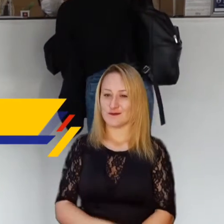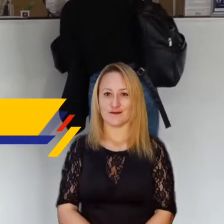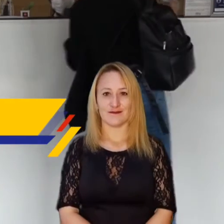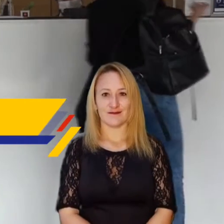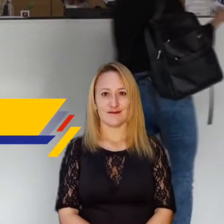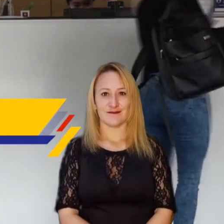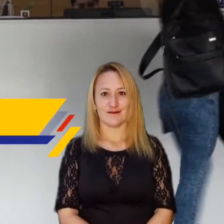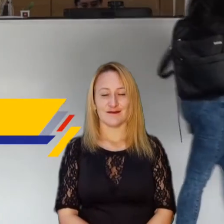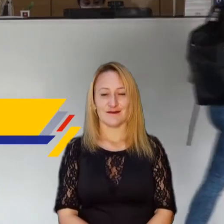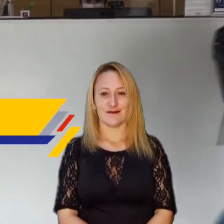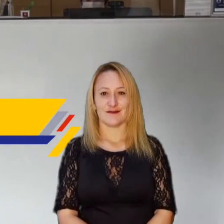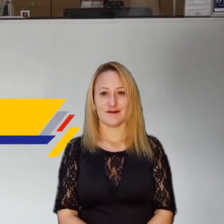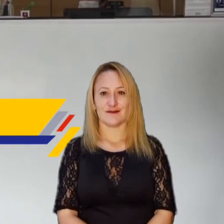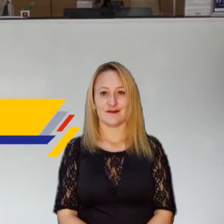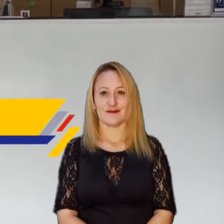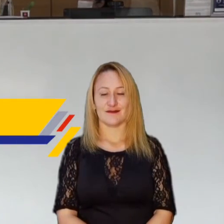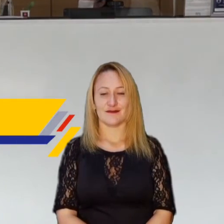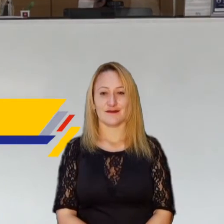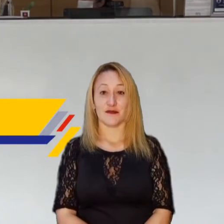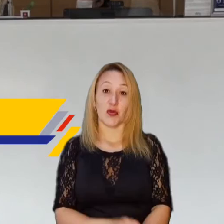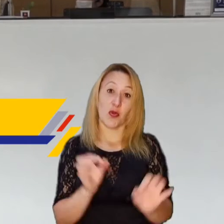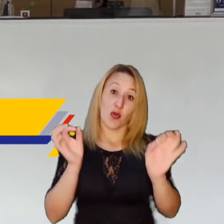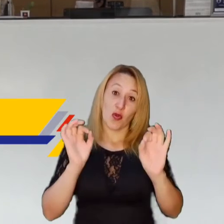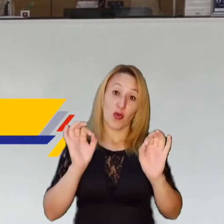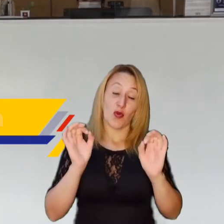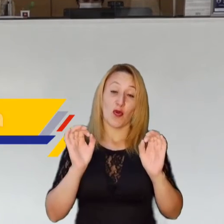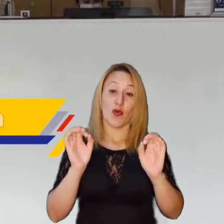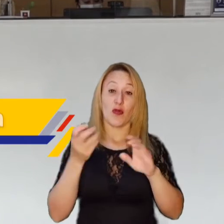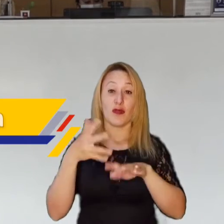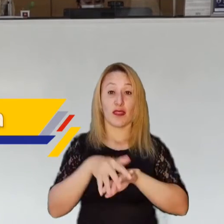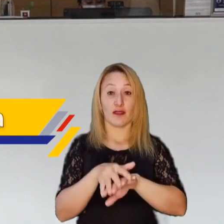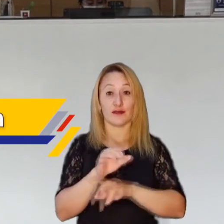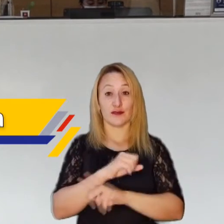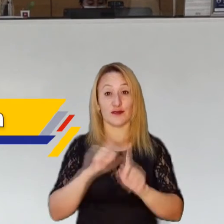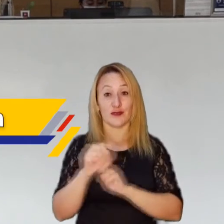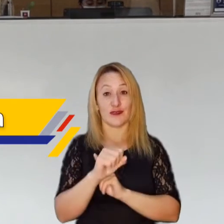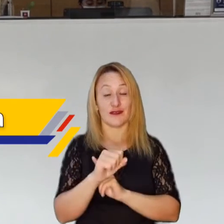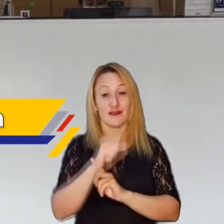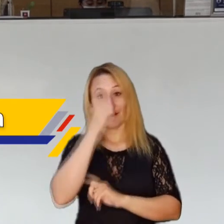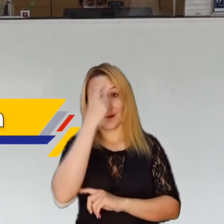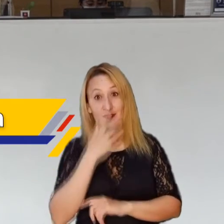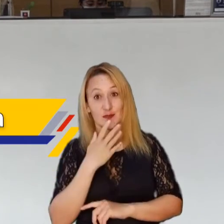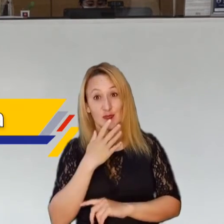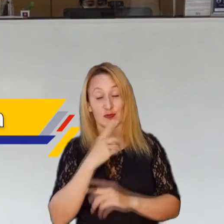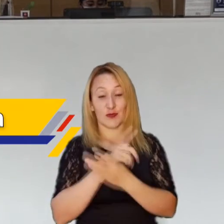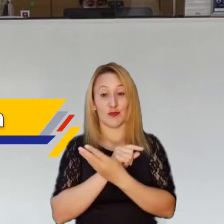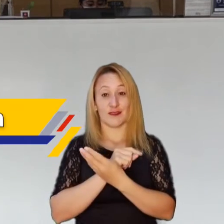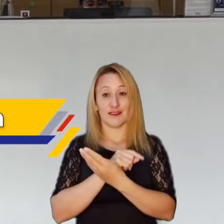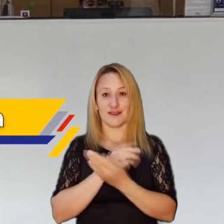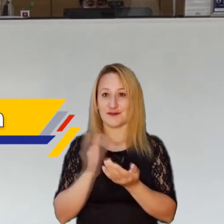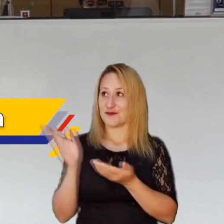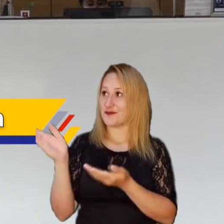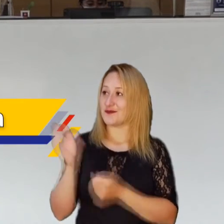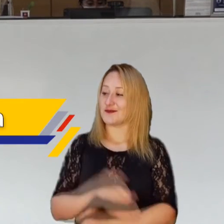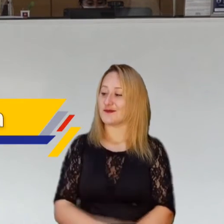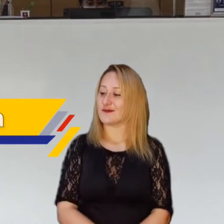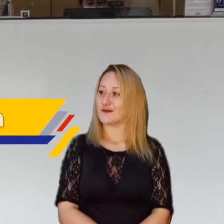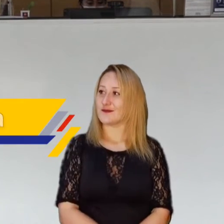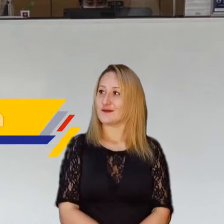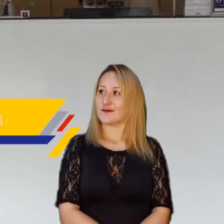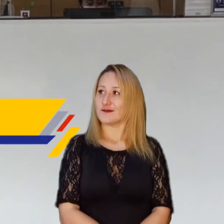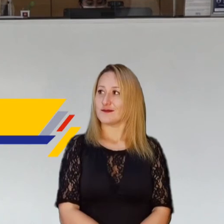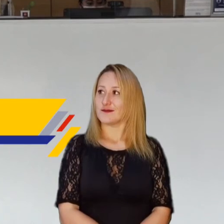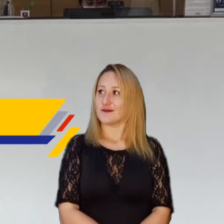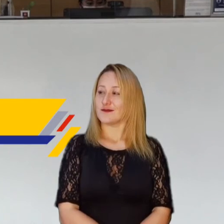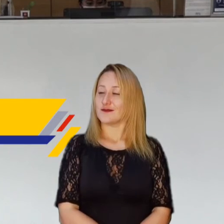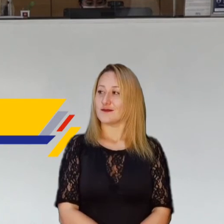página web www.contraloría.gov.co o a través de nuestras redes sociales. En Facebook, Contraloría General